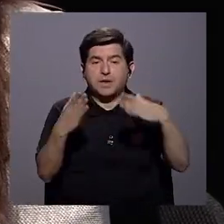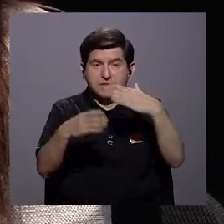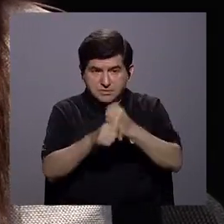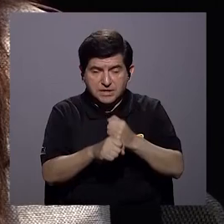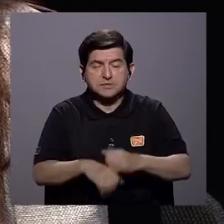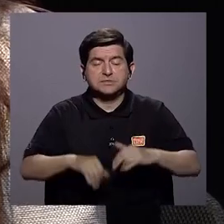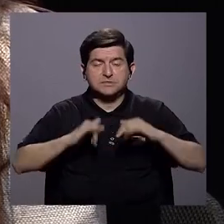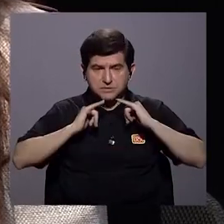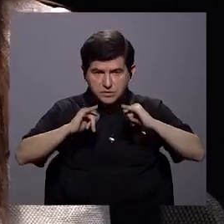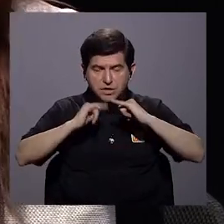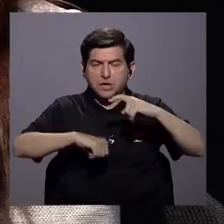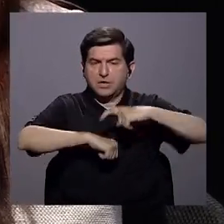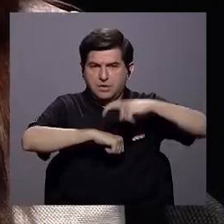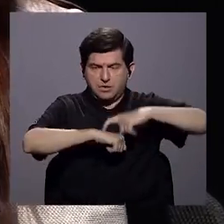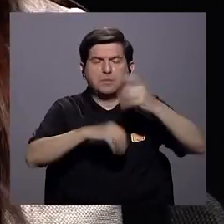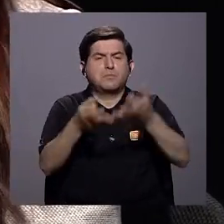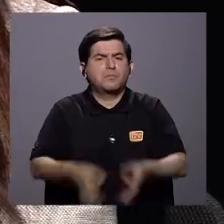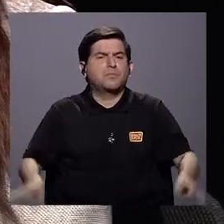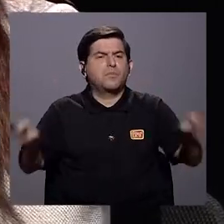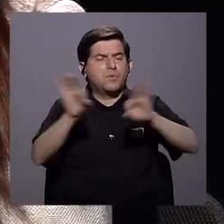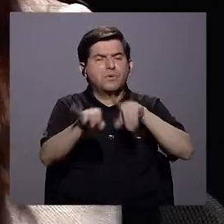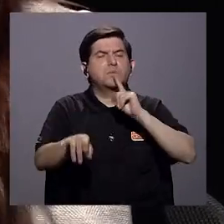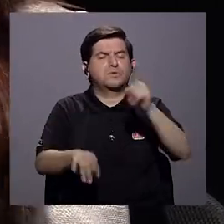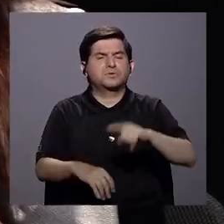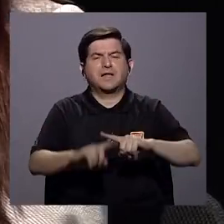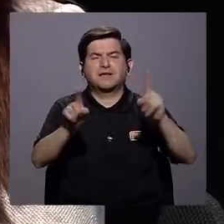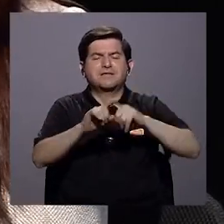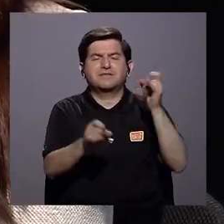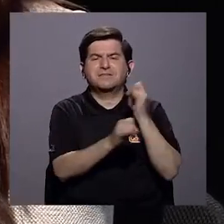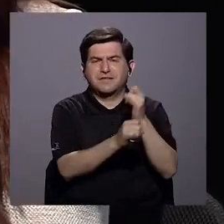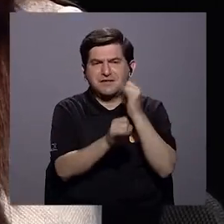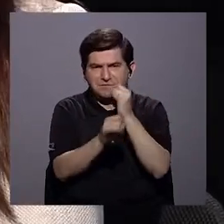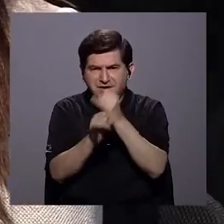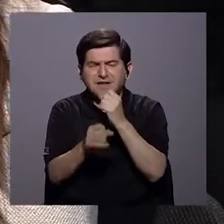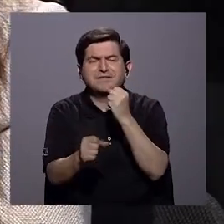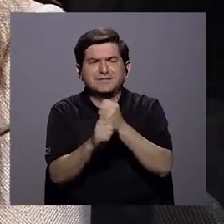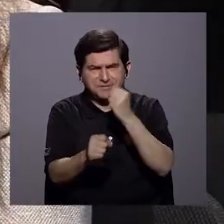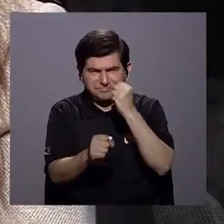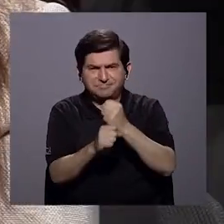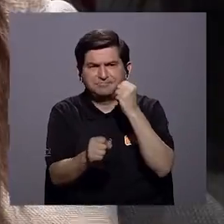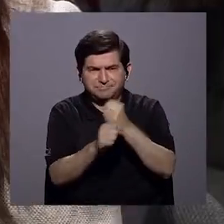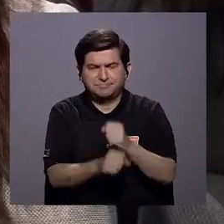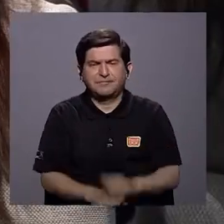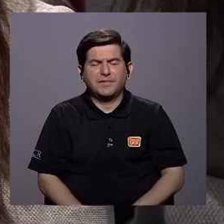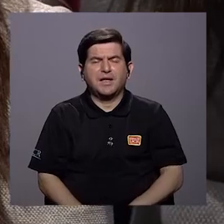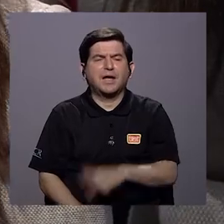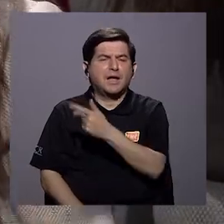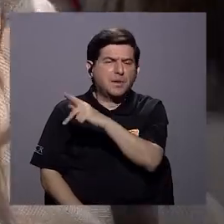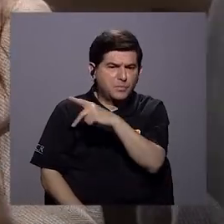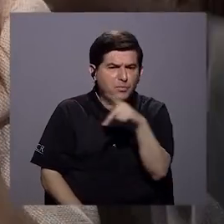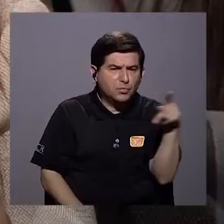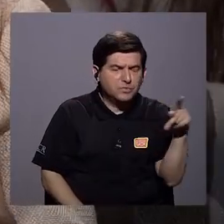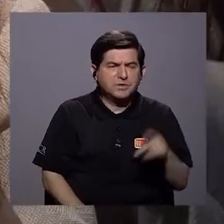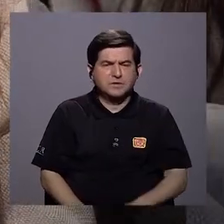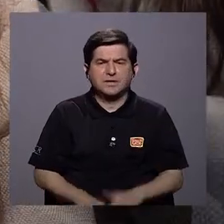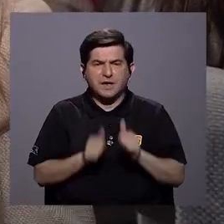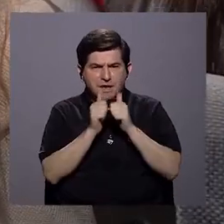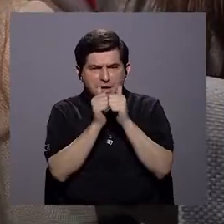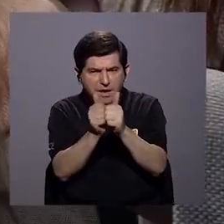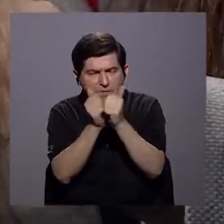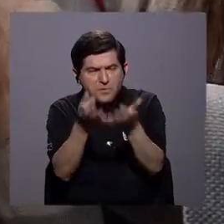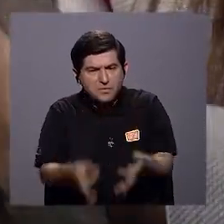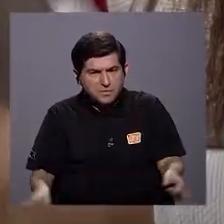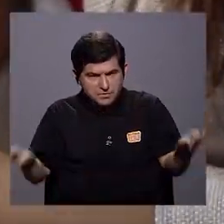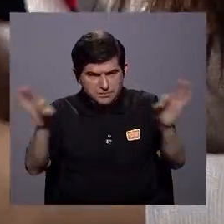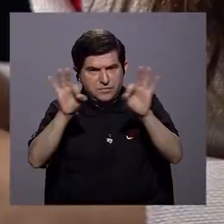están haciendo en simultáneo. Es importante decir que muchas instituciones estamos trabajando en Punta Arenas, estamos acompañando de